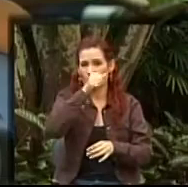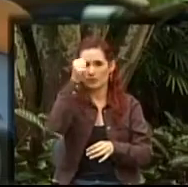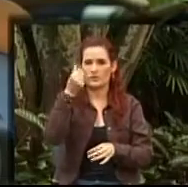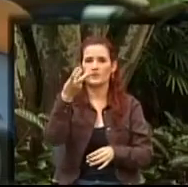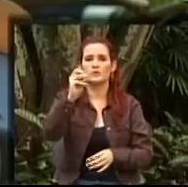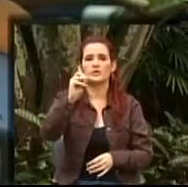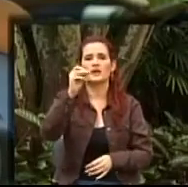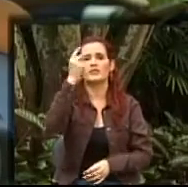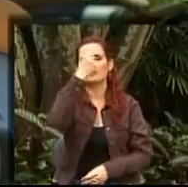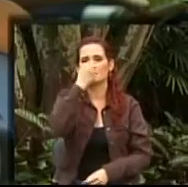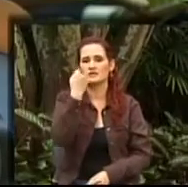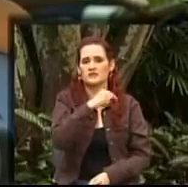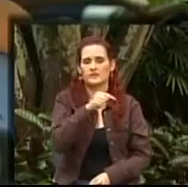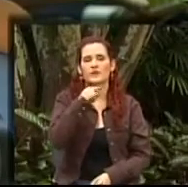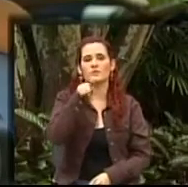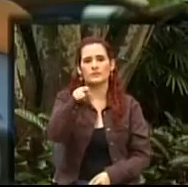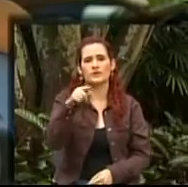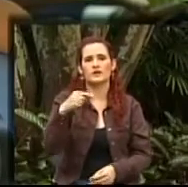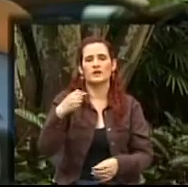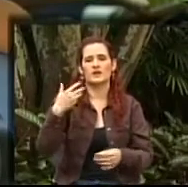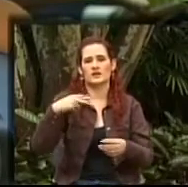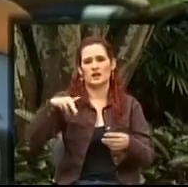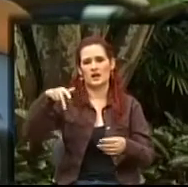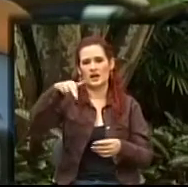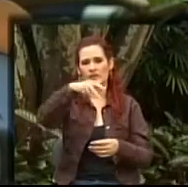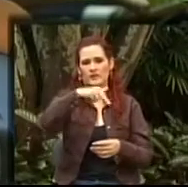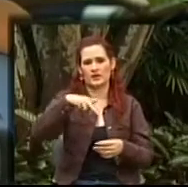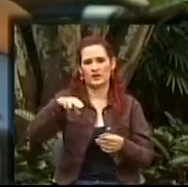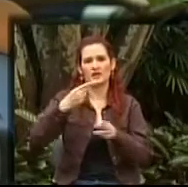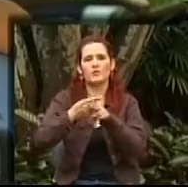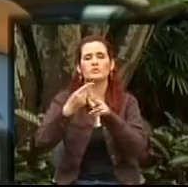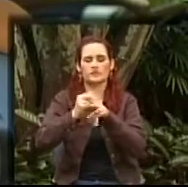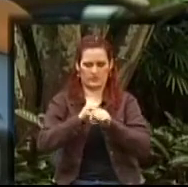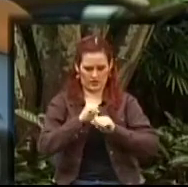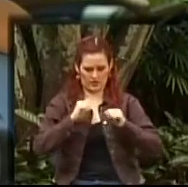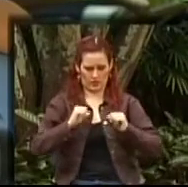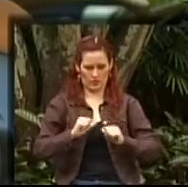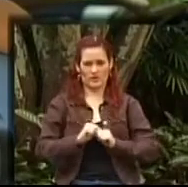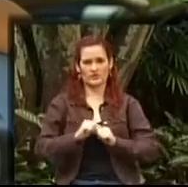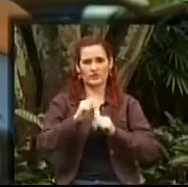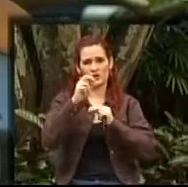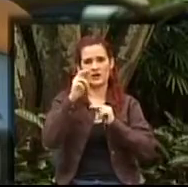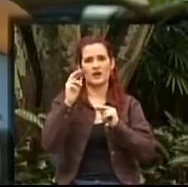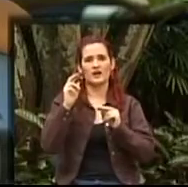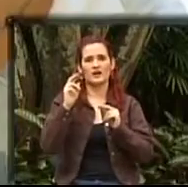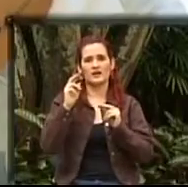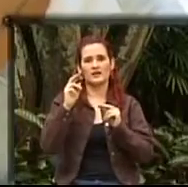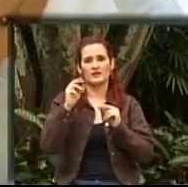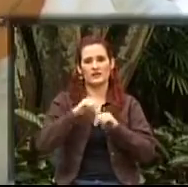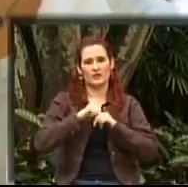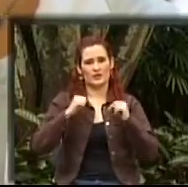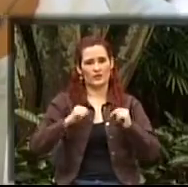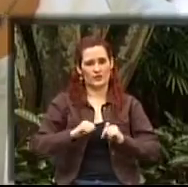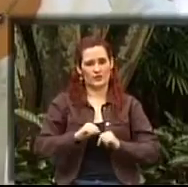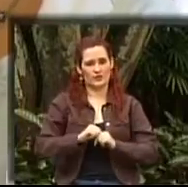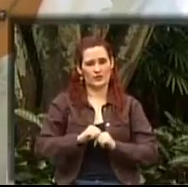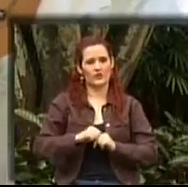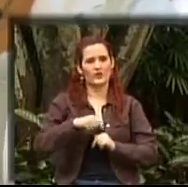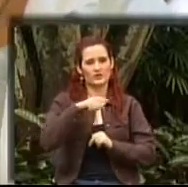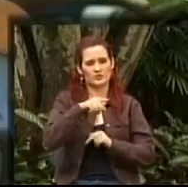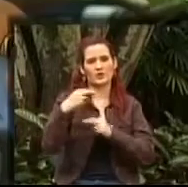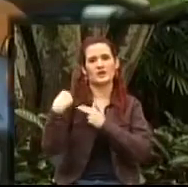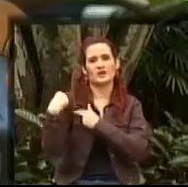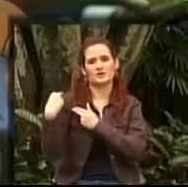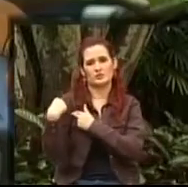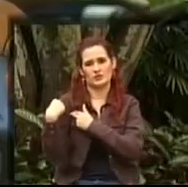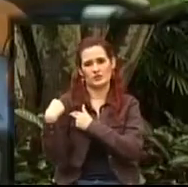en Familia para Corazones Responsables. El tema del amor juega ahí en el tema de estar bien en el corazón. Pero, supuesto. Ah, bueno, muy